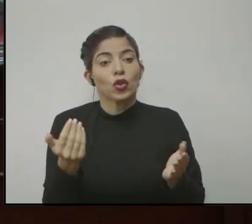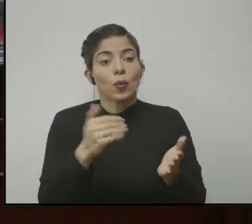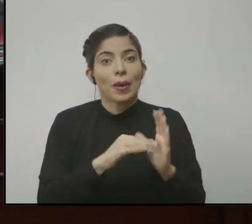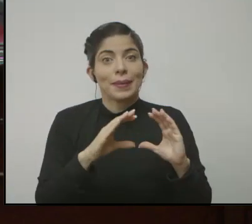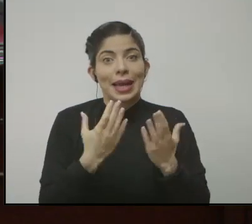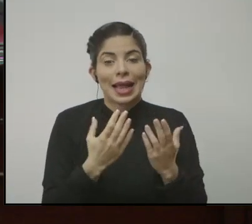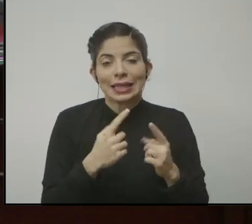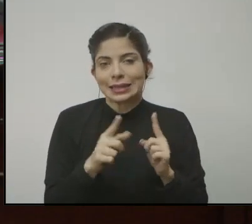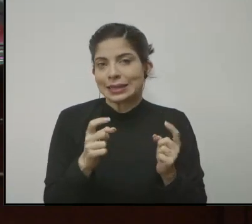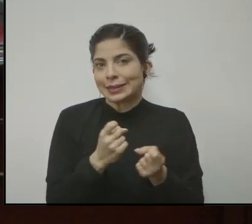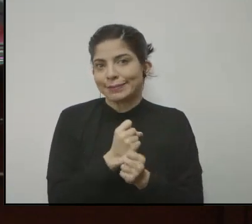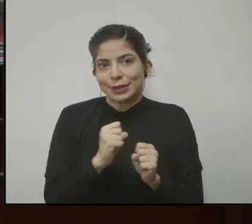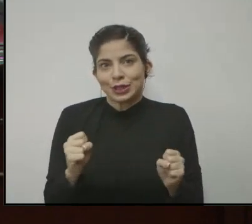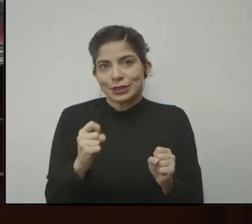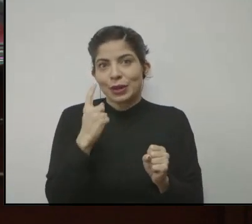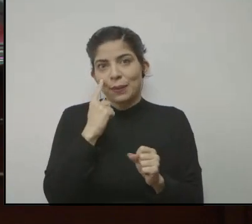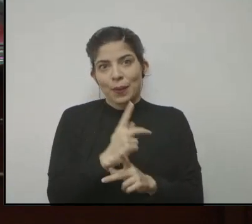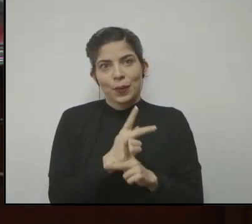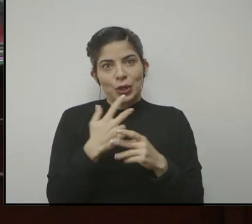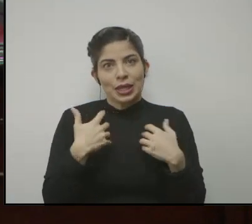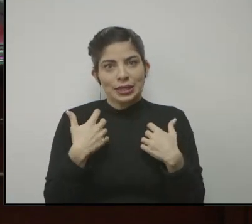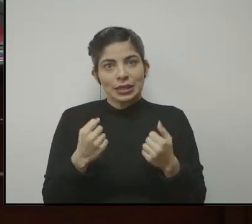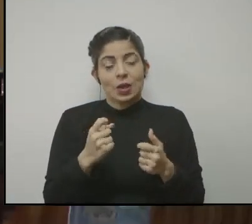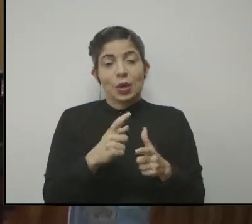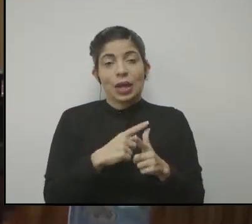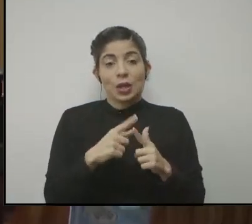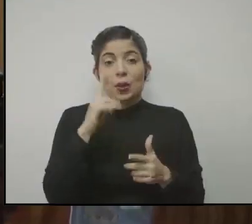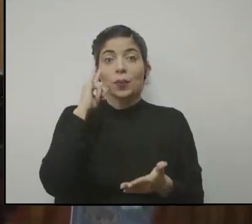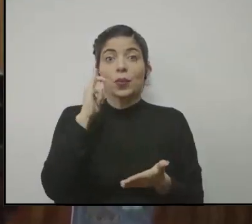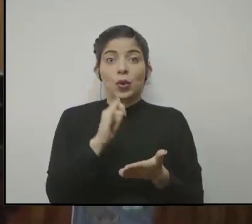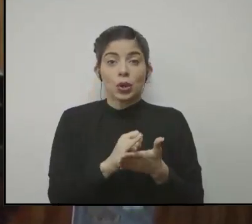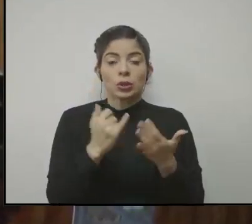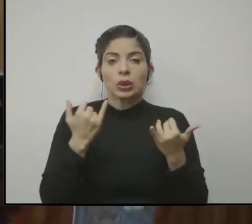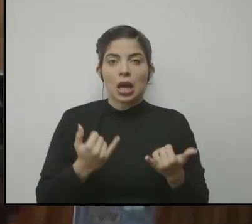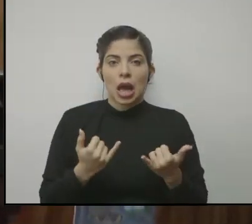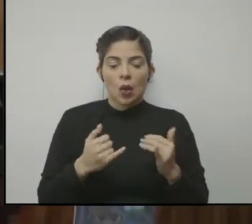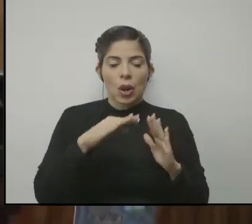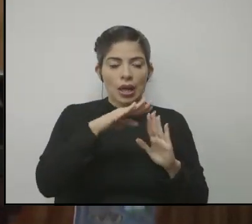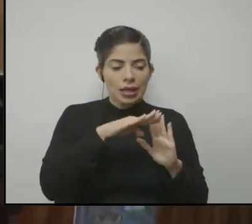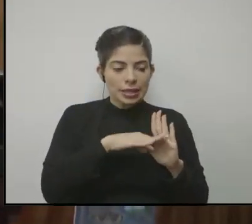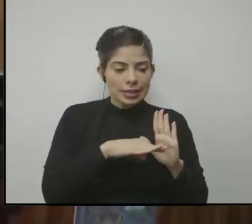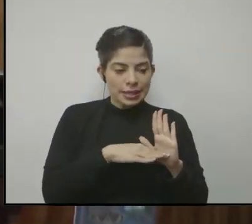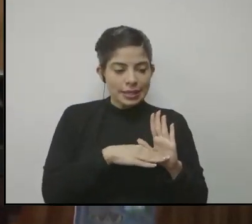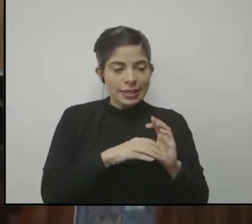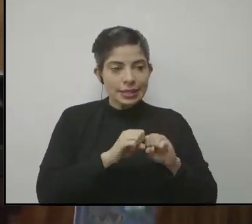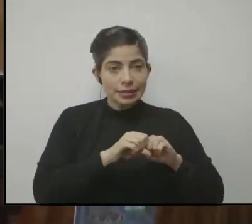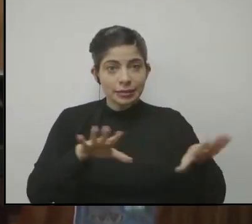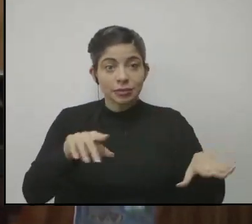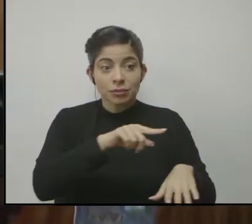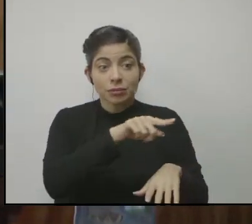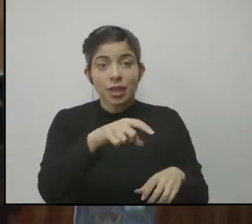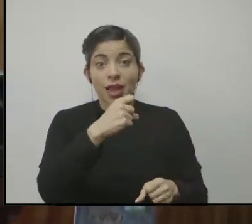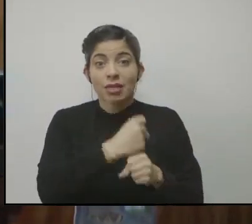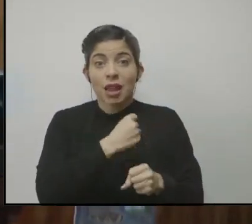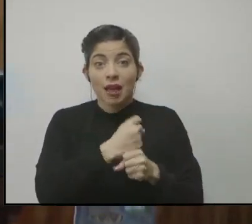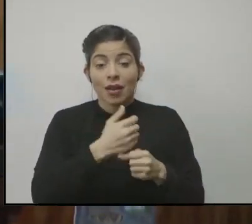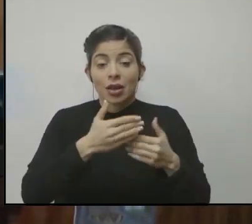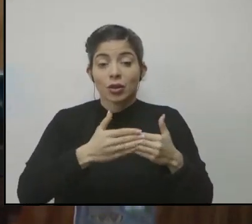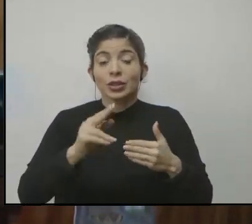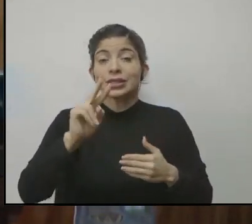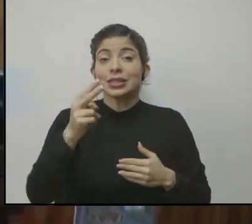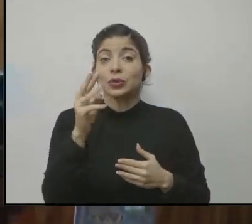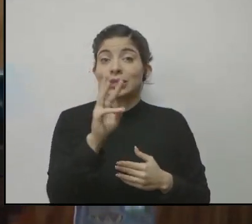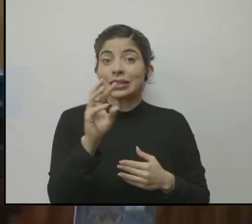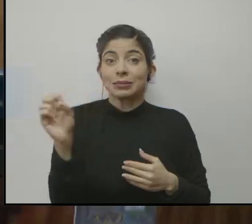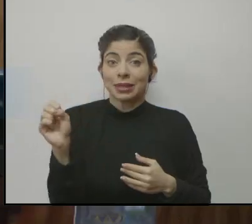posible por el resguardo de la salud entonces, en este sentido, estamos girando lineamientos que los trabajos a partir de este segundo semestre